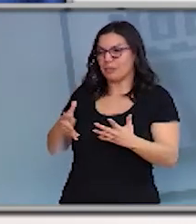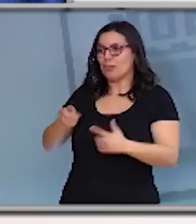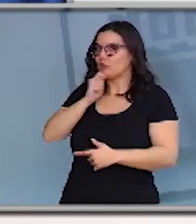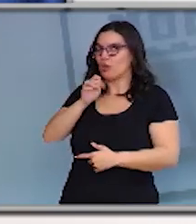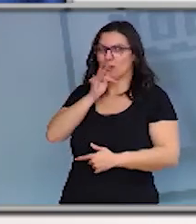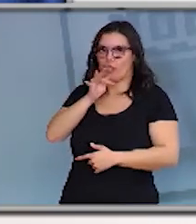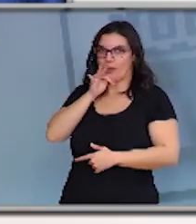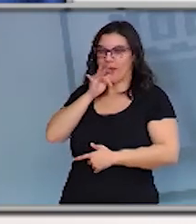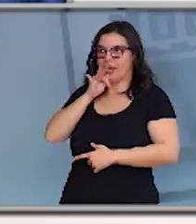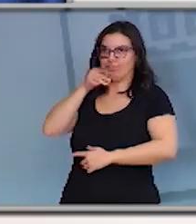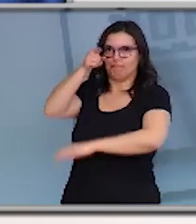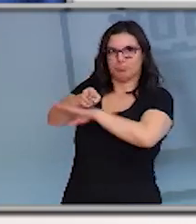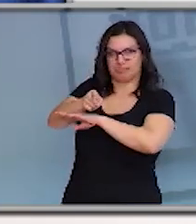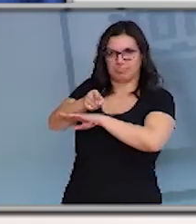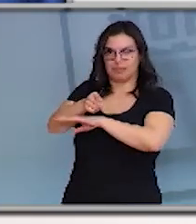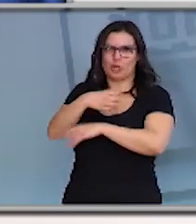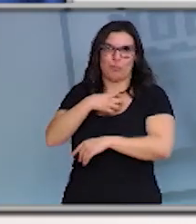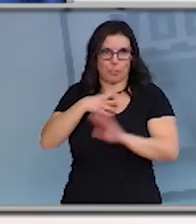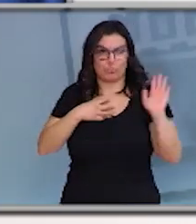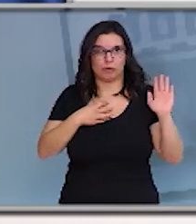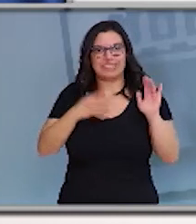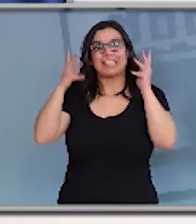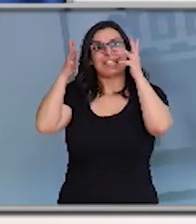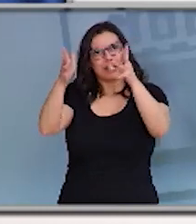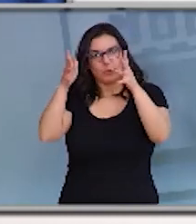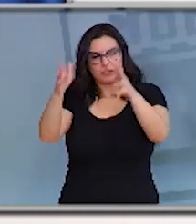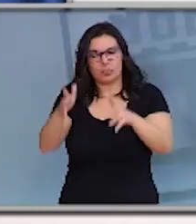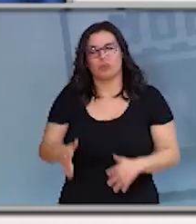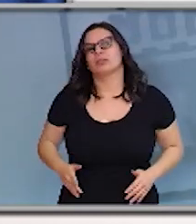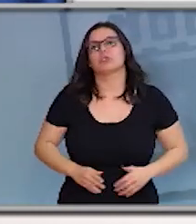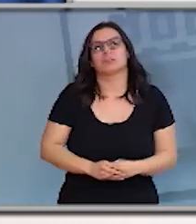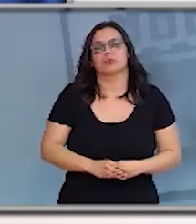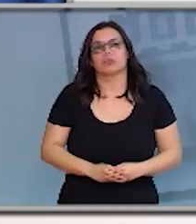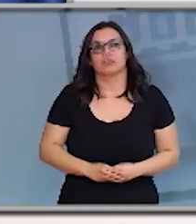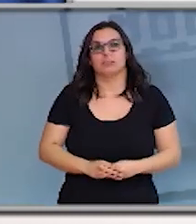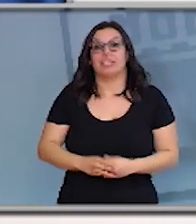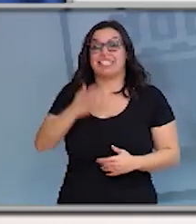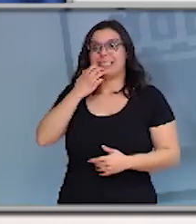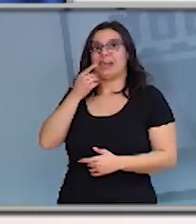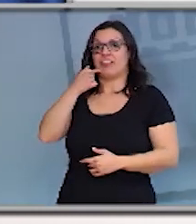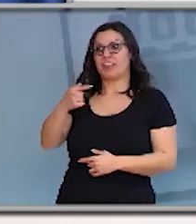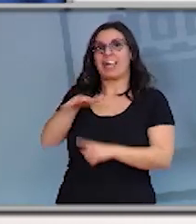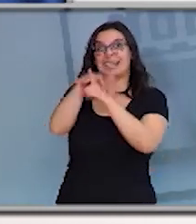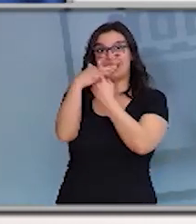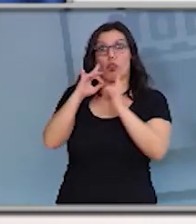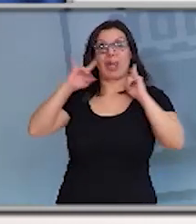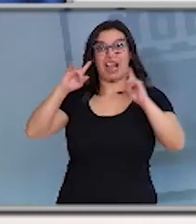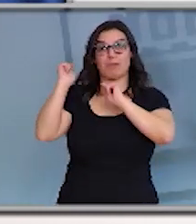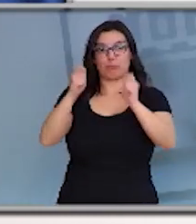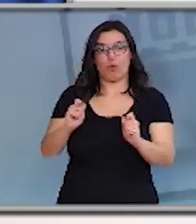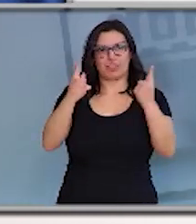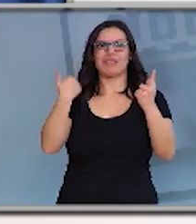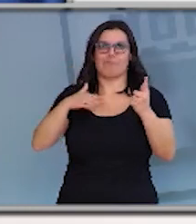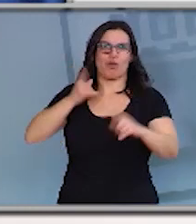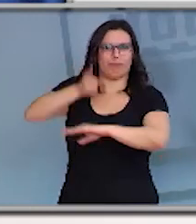para garantizar su aplicación, que sería la declaración del estado de alarma. Pero recomendamos